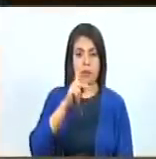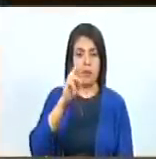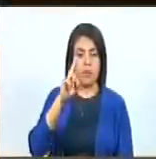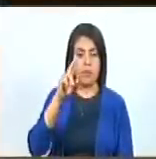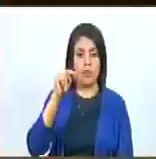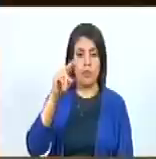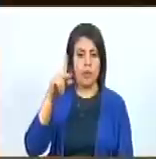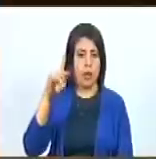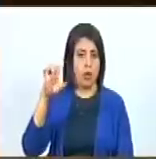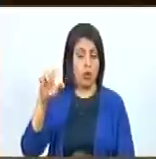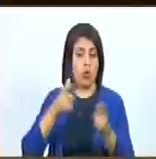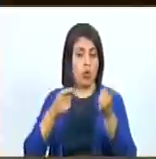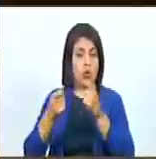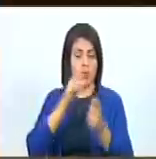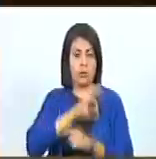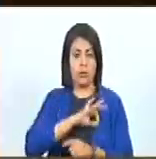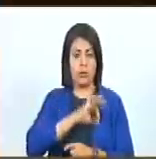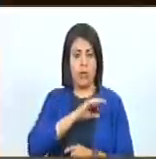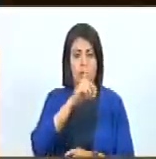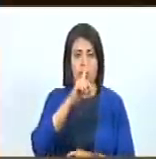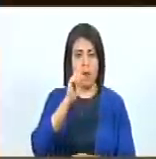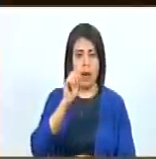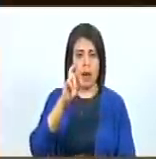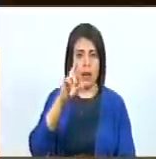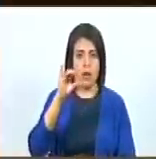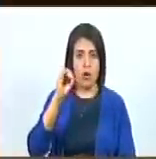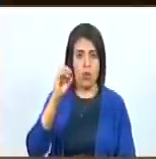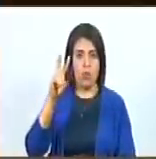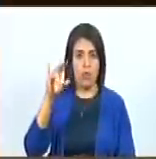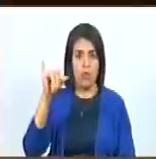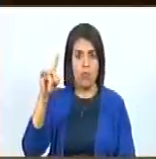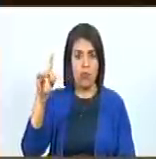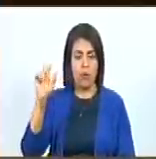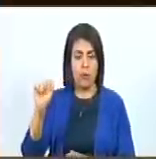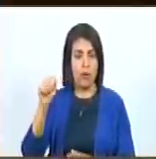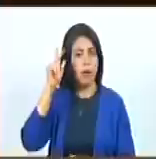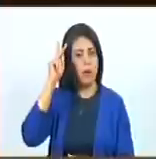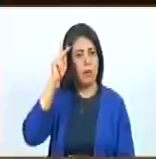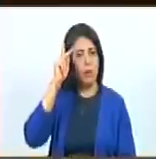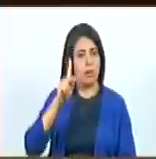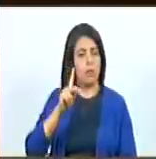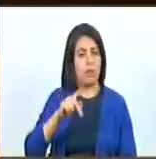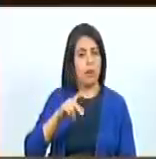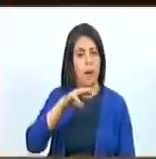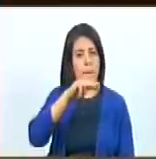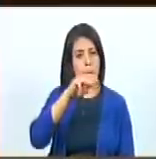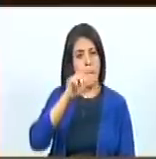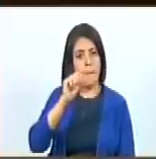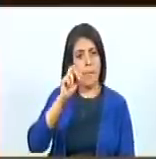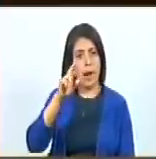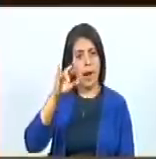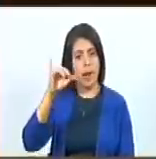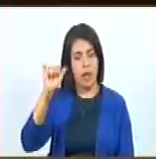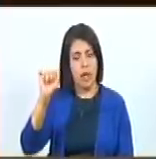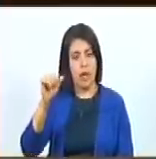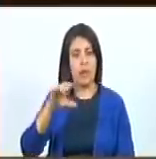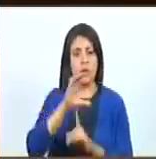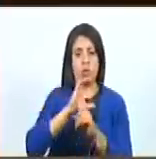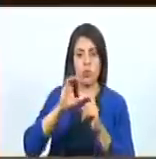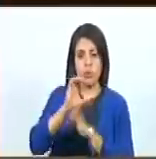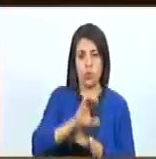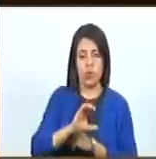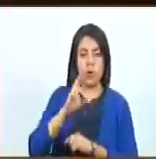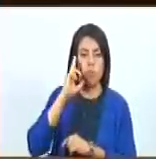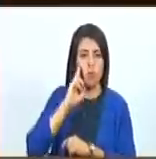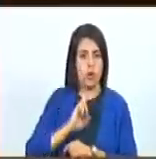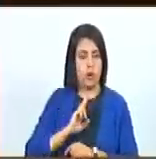Blandín, Contraloría Social Darío Vivas. El profesor María, la profesora María Magdalena Zambrano, Cultural Bolívar